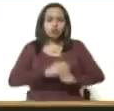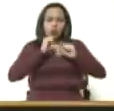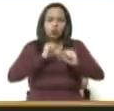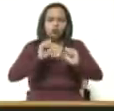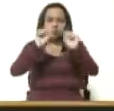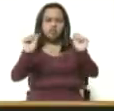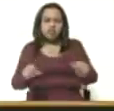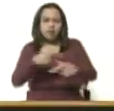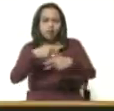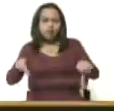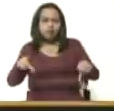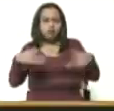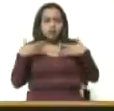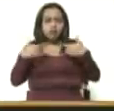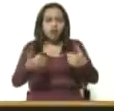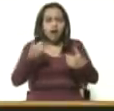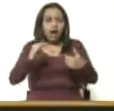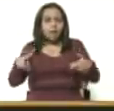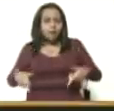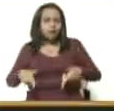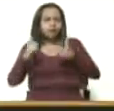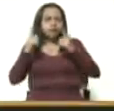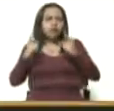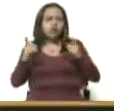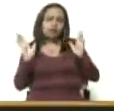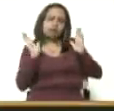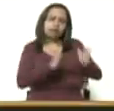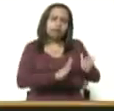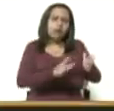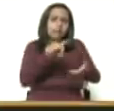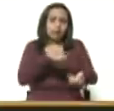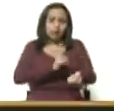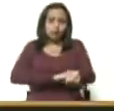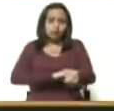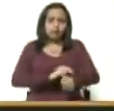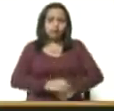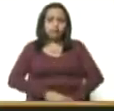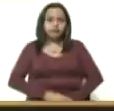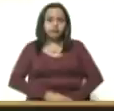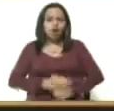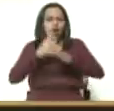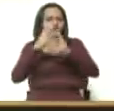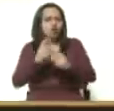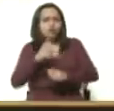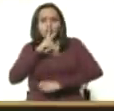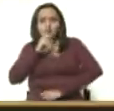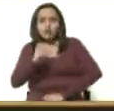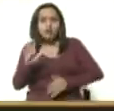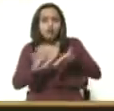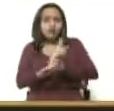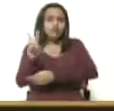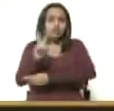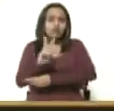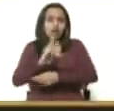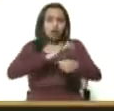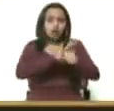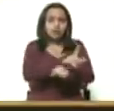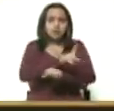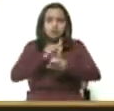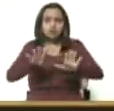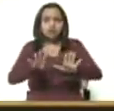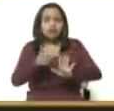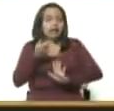sistema público de salud, hemos podido contener lo peor. Los pronósticos catastróficos sobre Venezuela y el COVID-19,